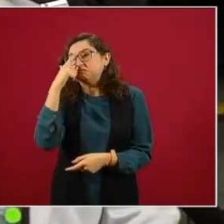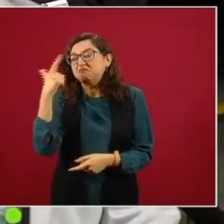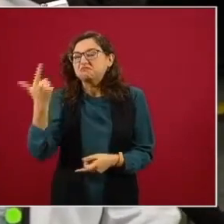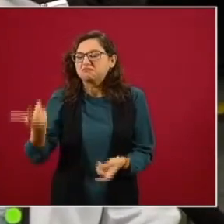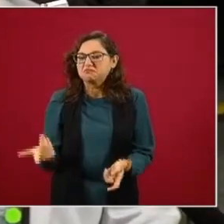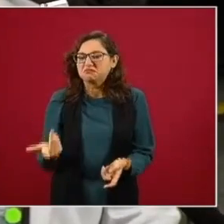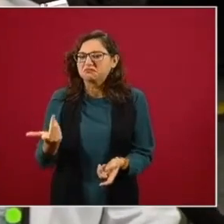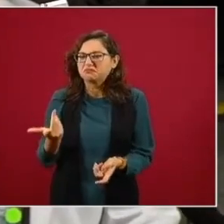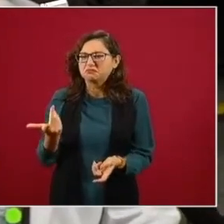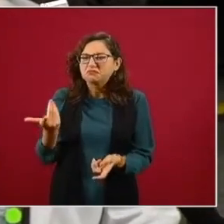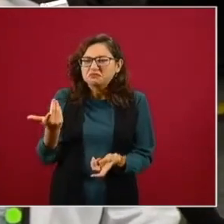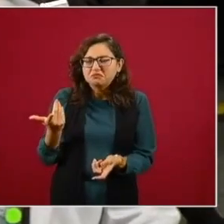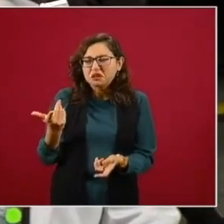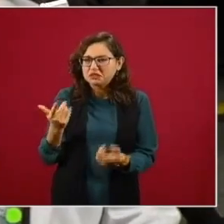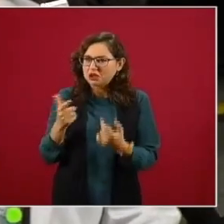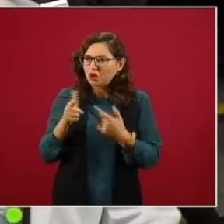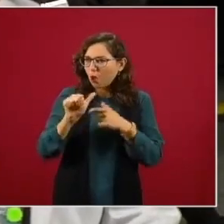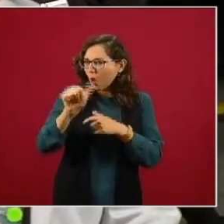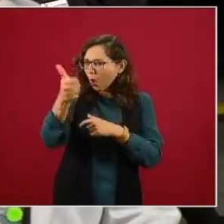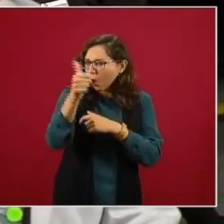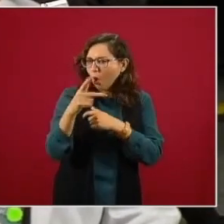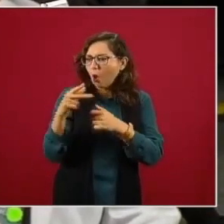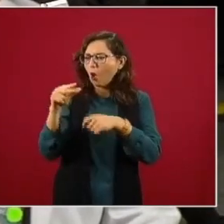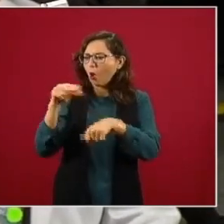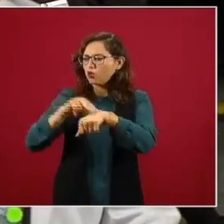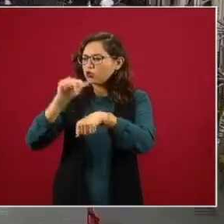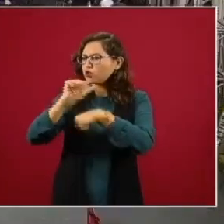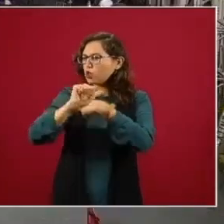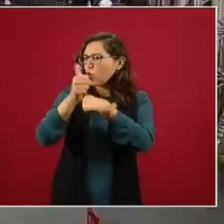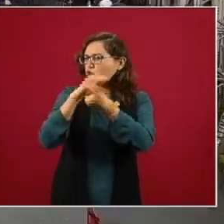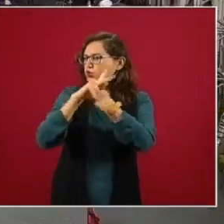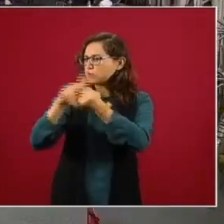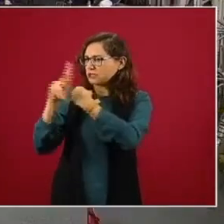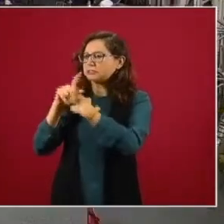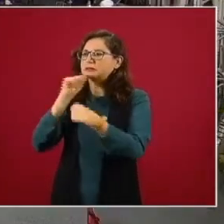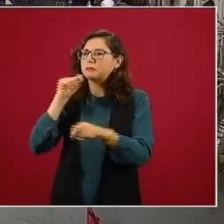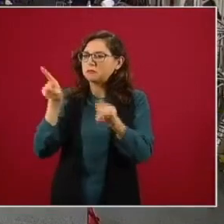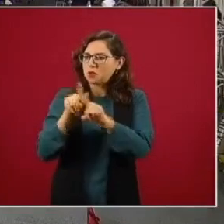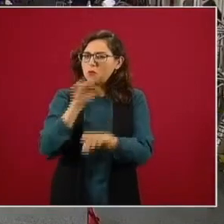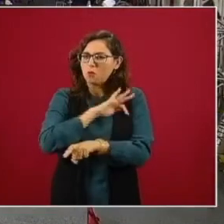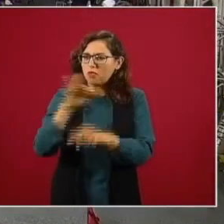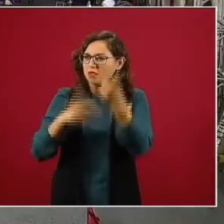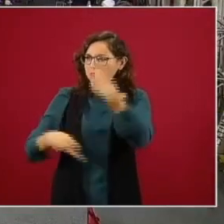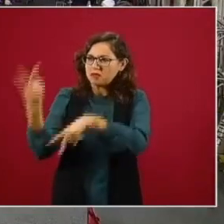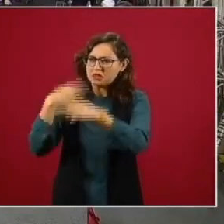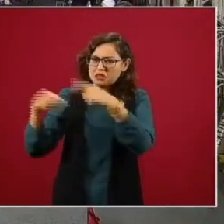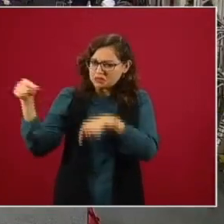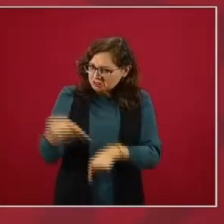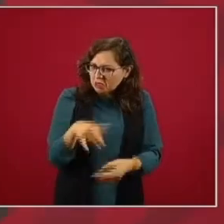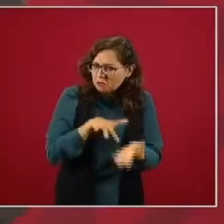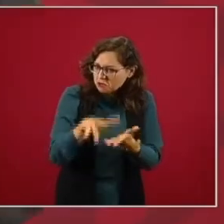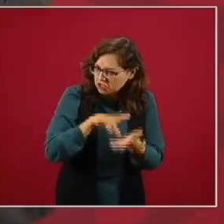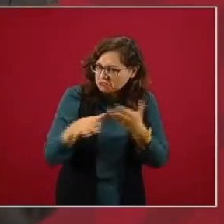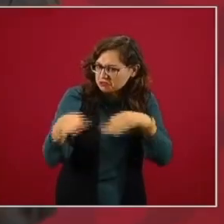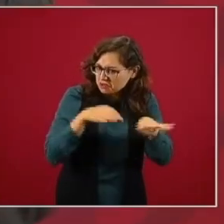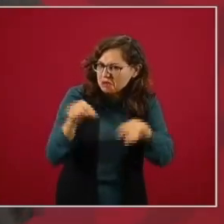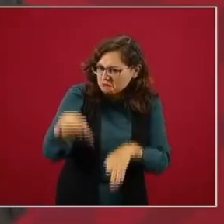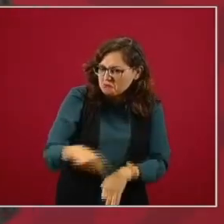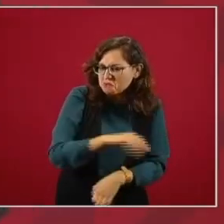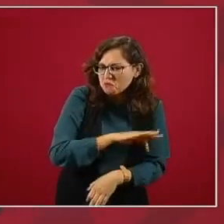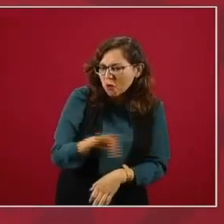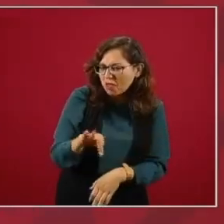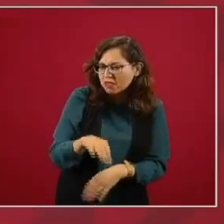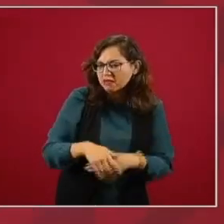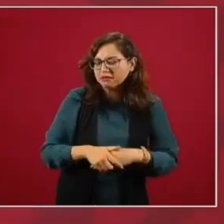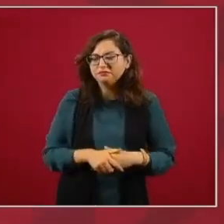buscar este tipo de apoyos de otros médicos de otras partes del mundo si se este ha